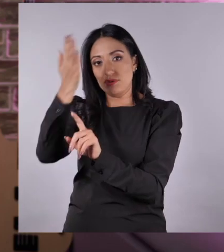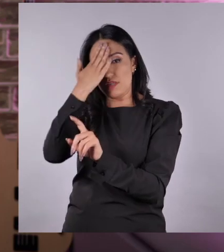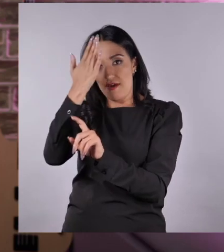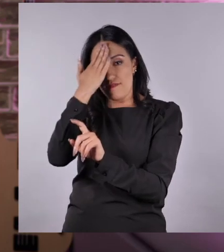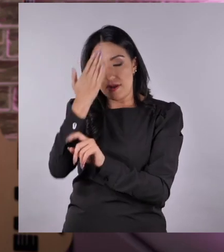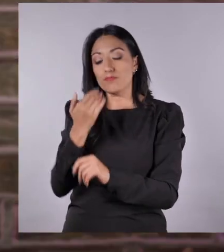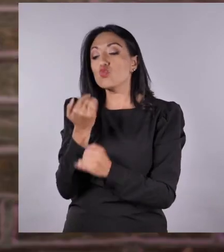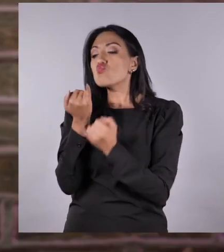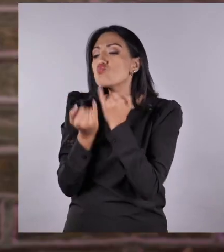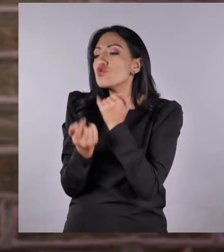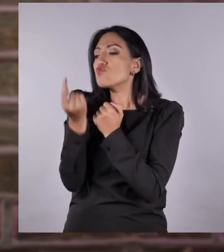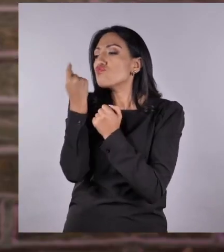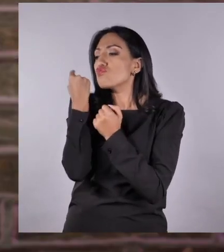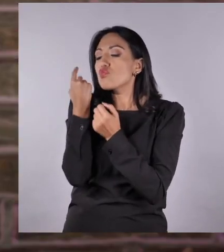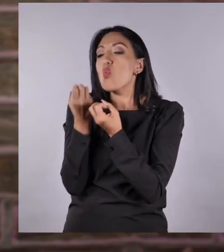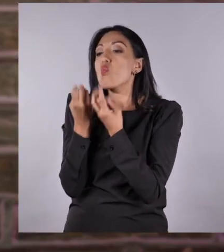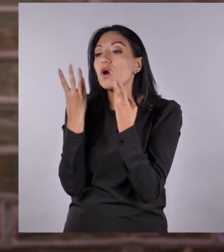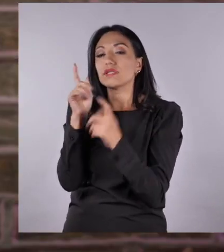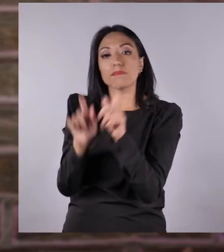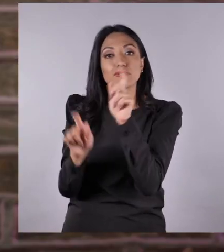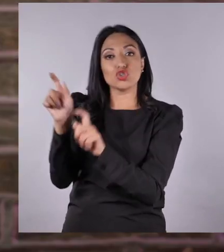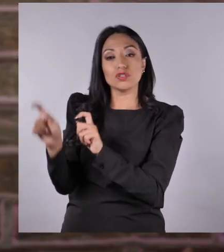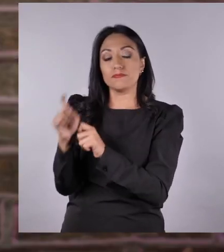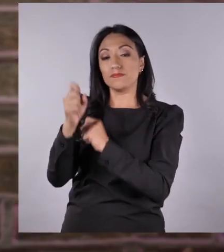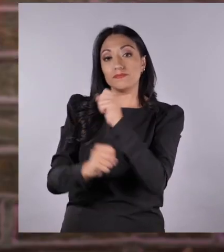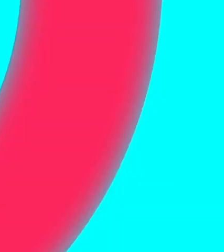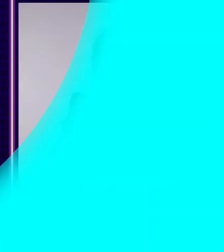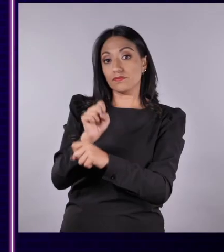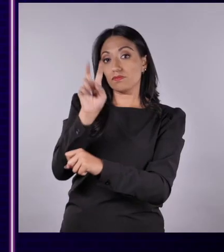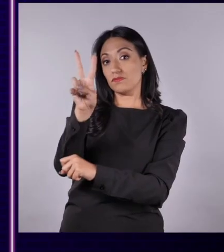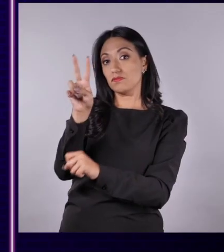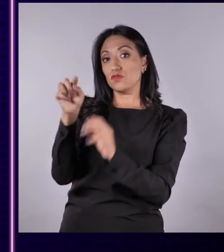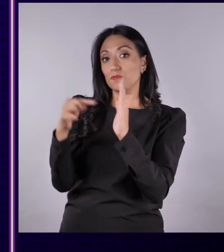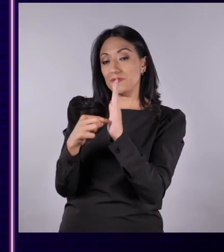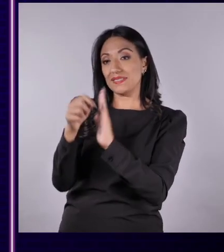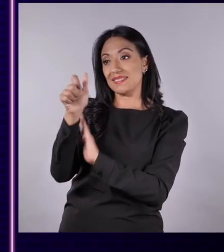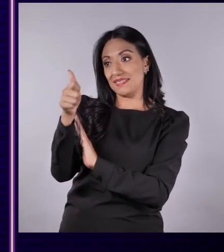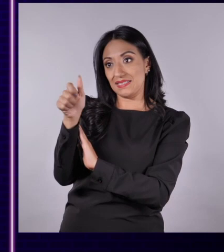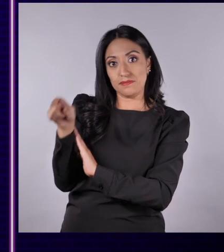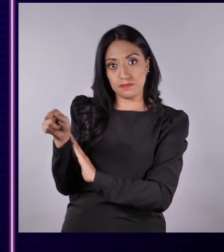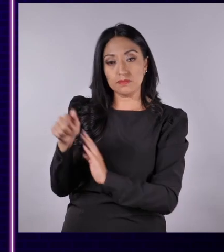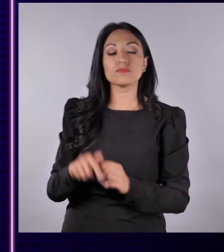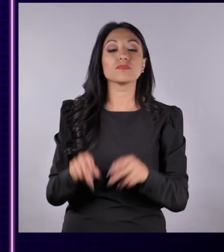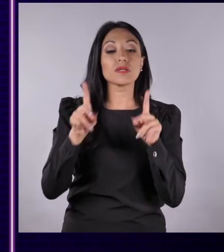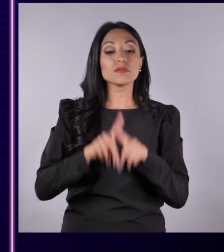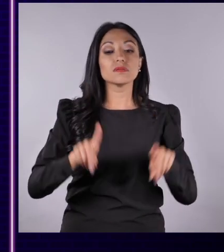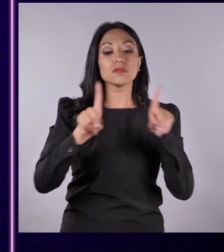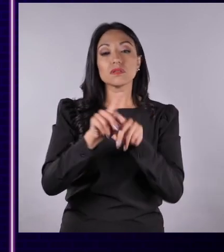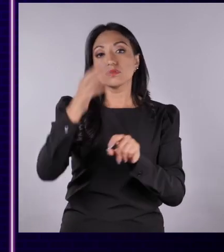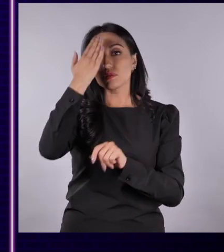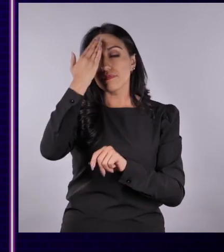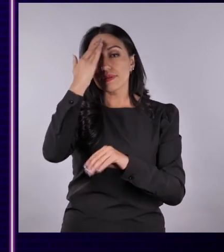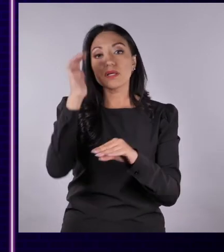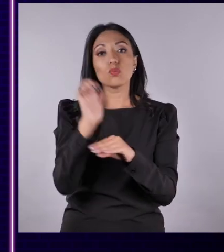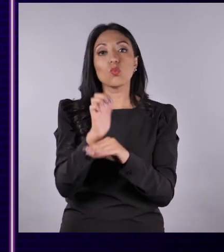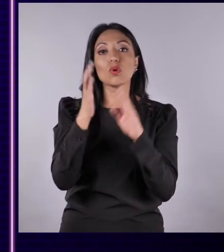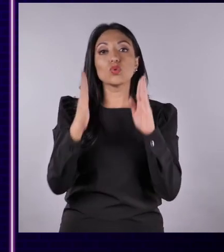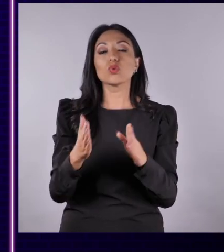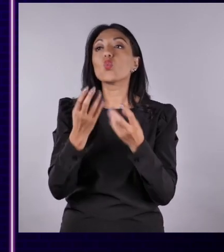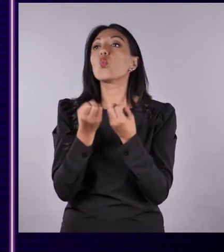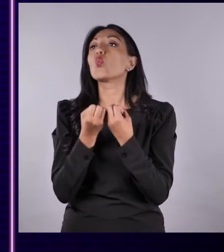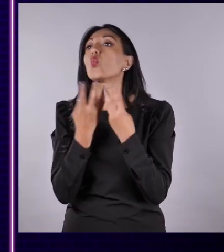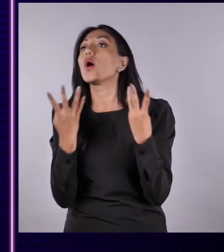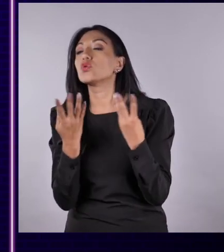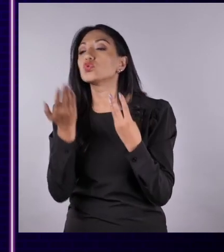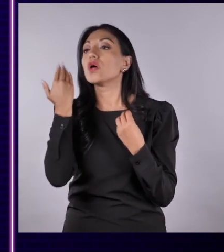primero deben saber los datos del último censo que se hizo en Ecuador. Fue en el año 2010. Con estos datos, podemos saber cuántos